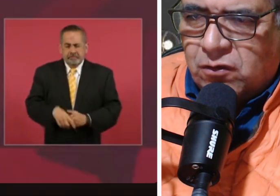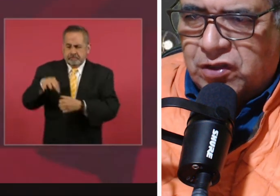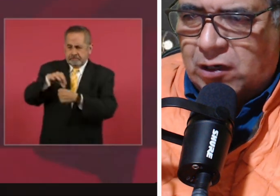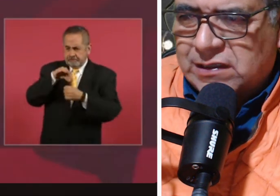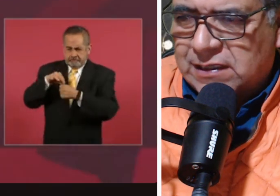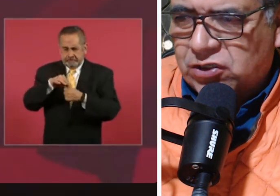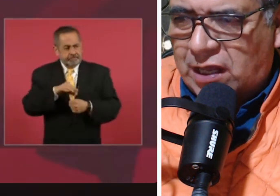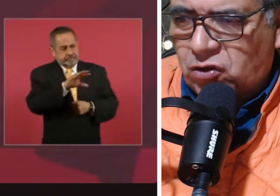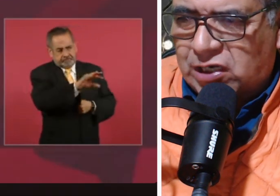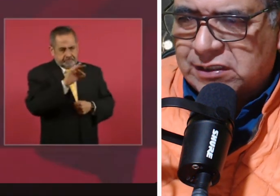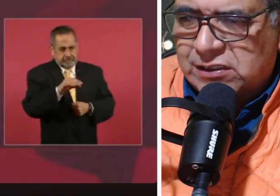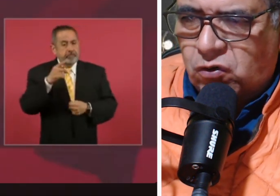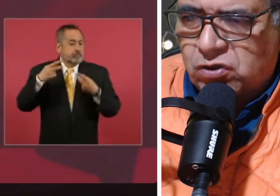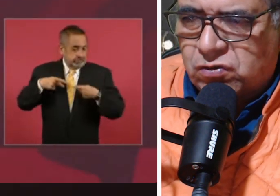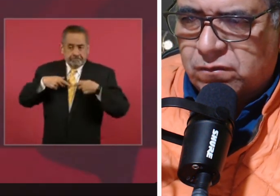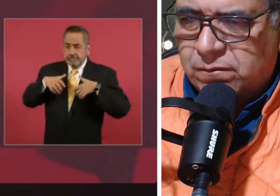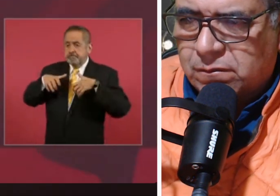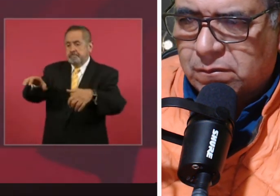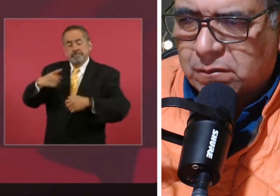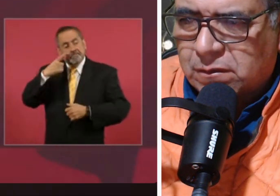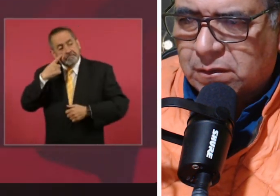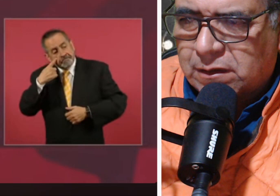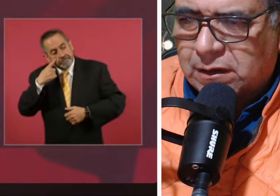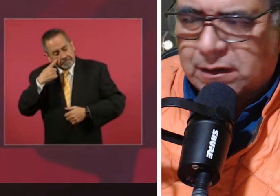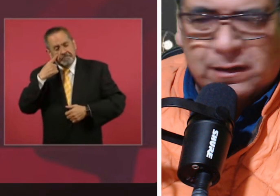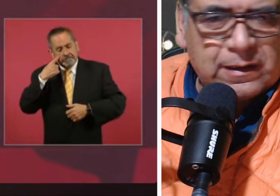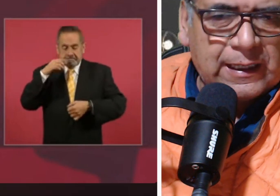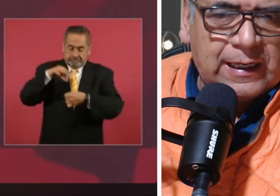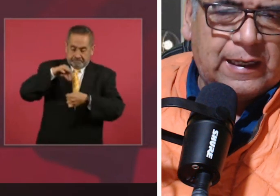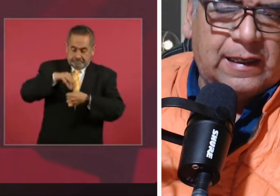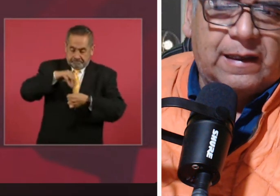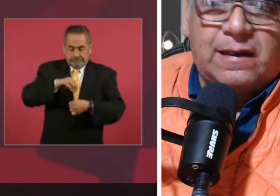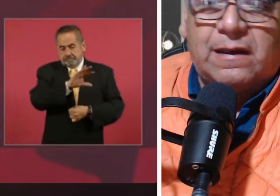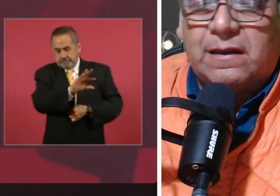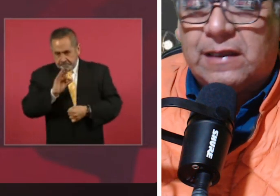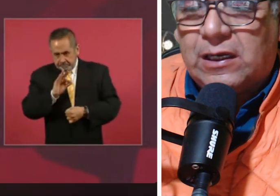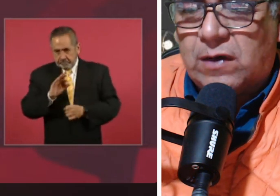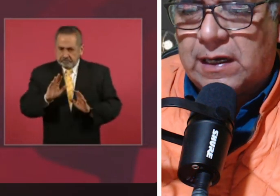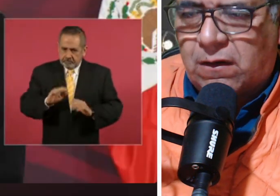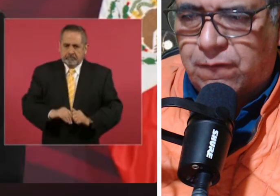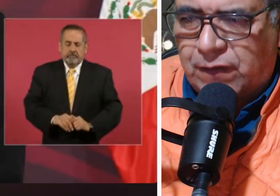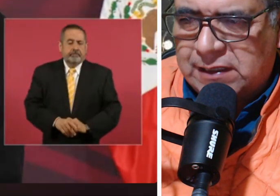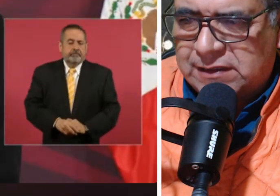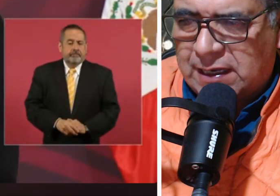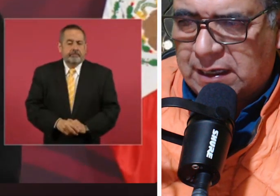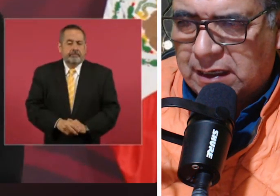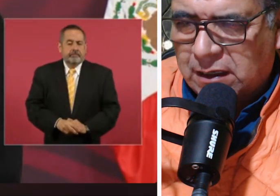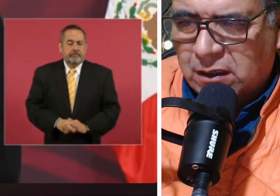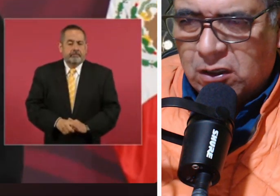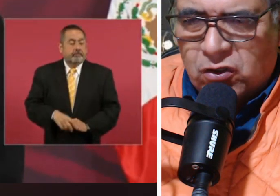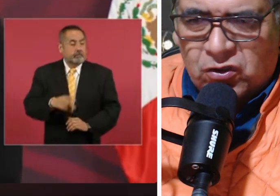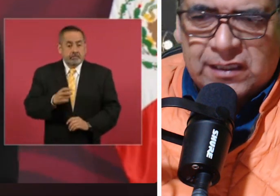donde lo ha sancionado tras discurso que dijo en la conferencia,